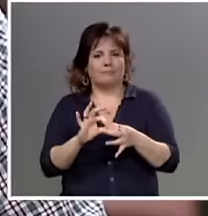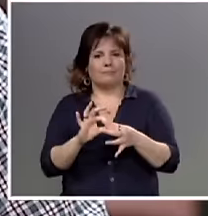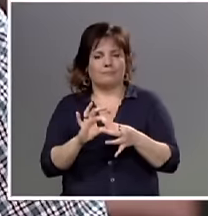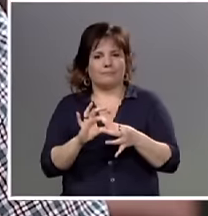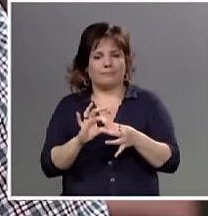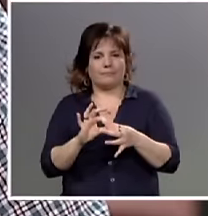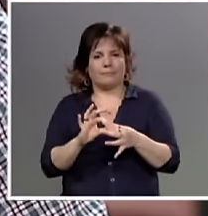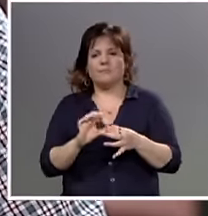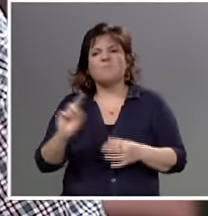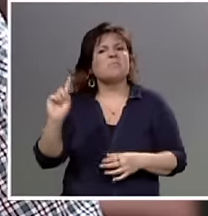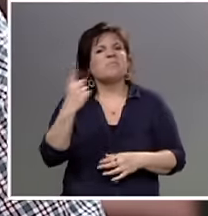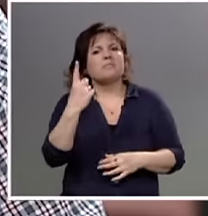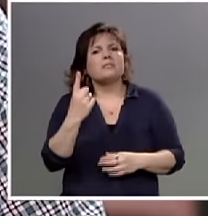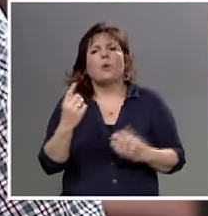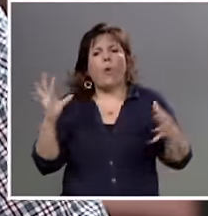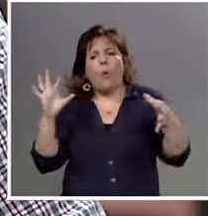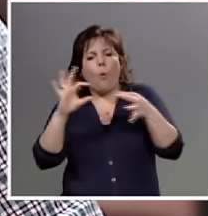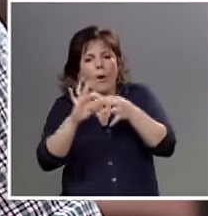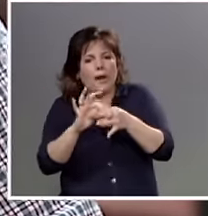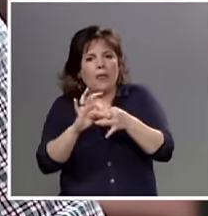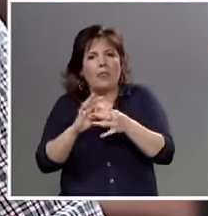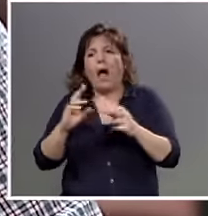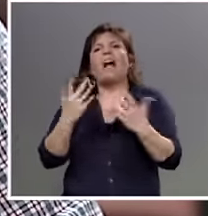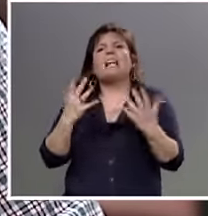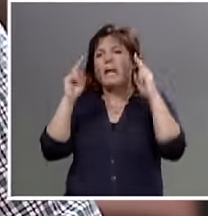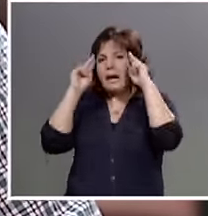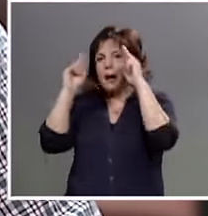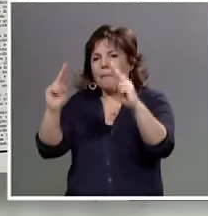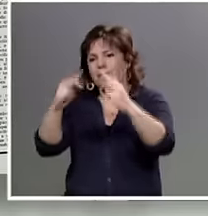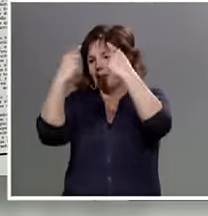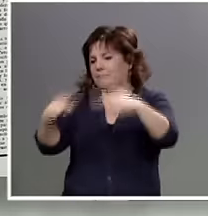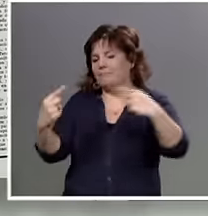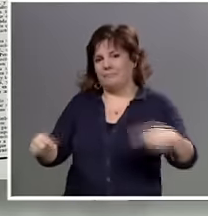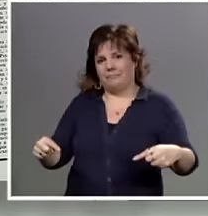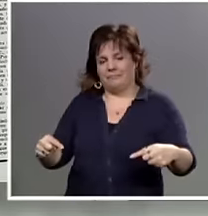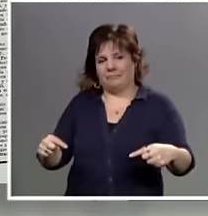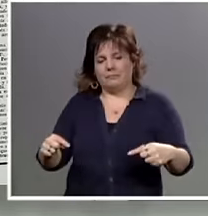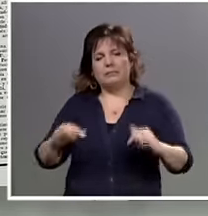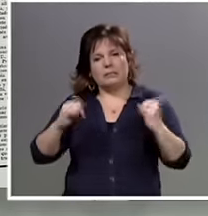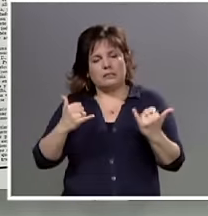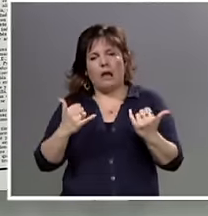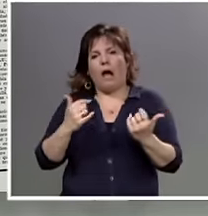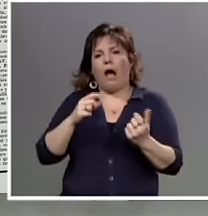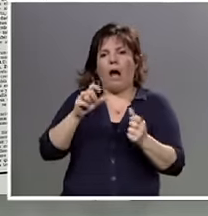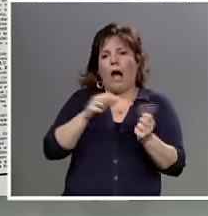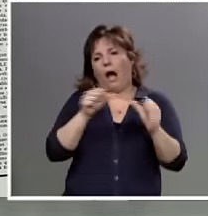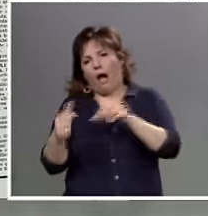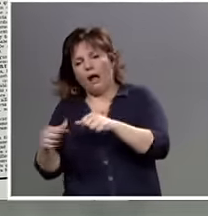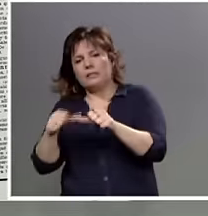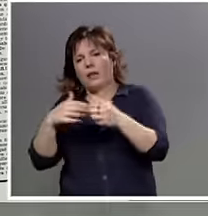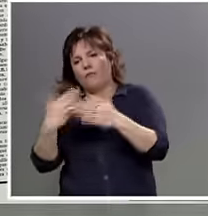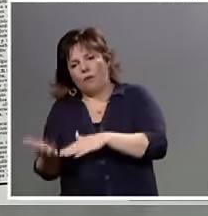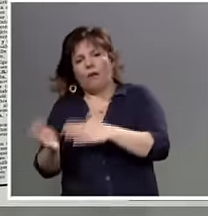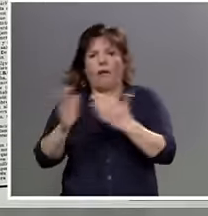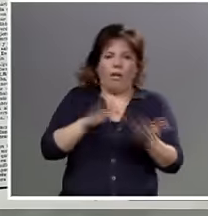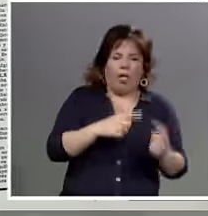En esencia, la unidad es respetar la diversidad. Luego de idas y venidas, de muchas horas